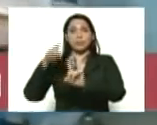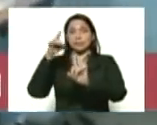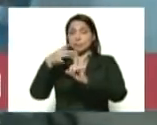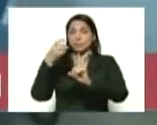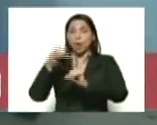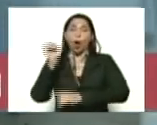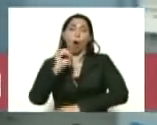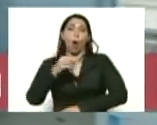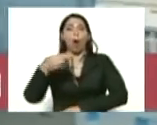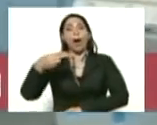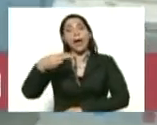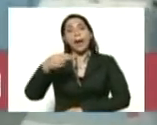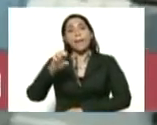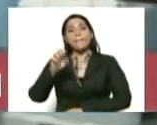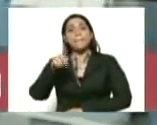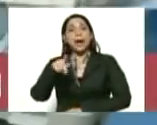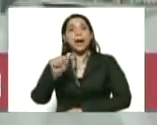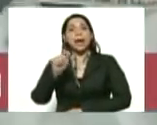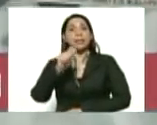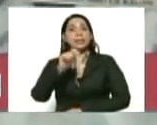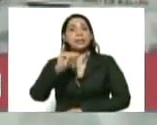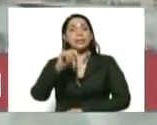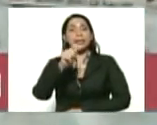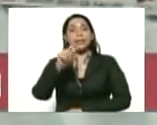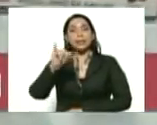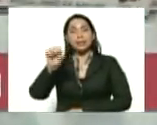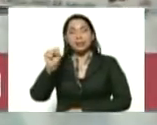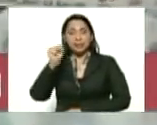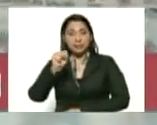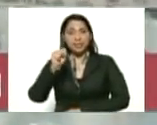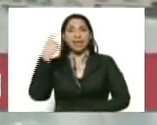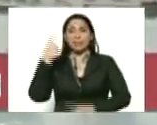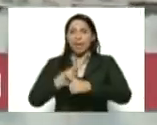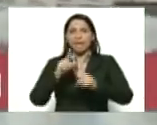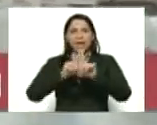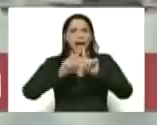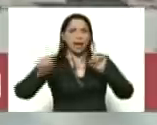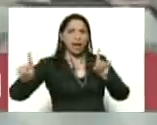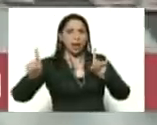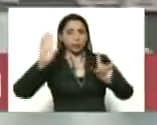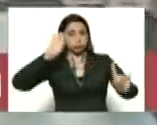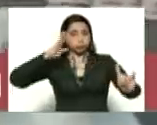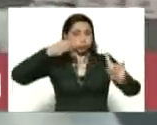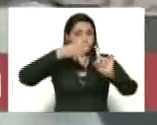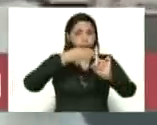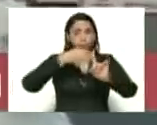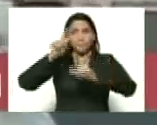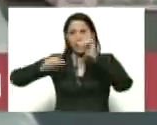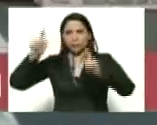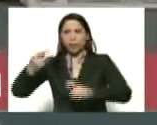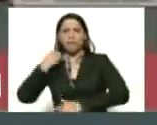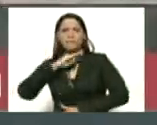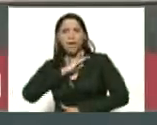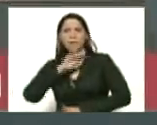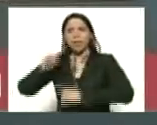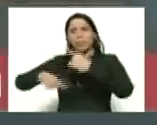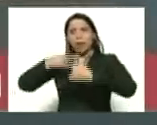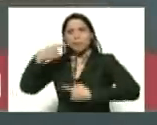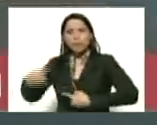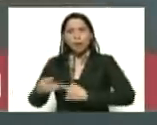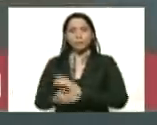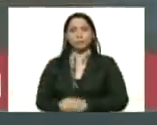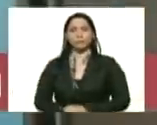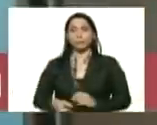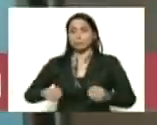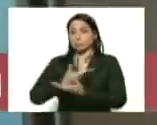hepatitis C que tienen que estar aislados para dedicárselos solamente a estos casos positivos después estamos en estas